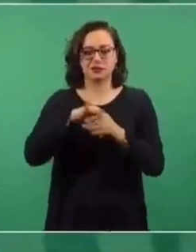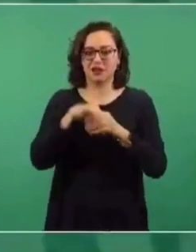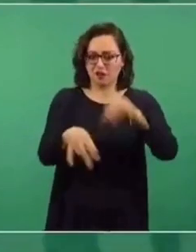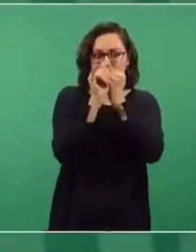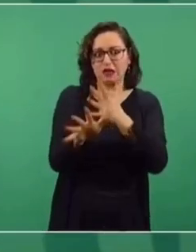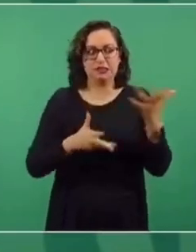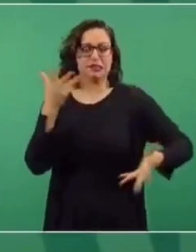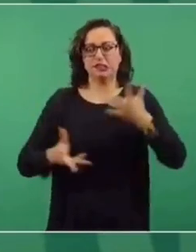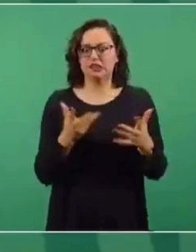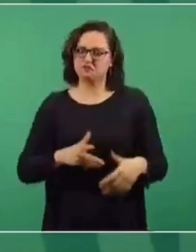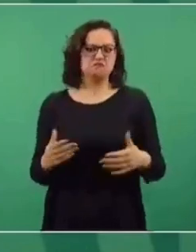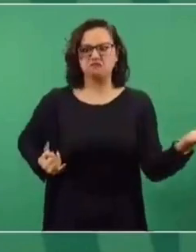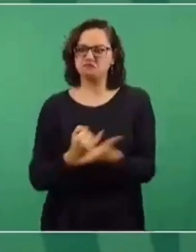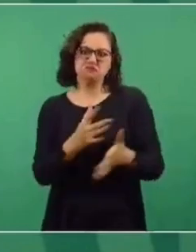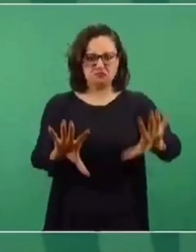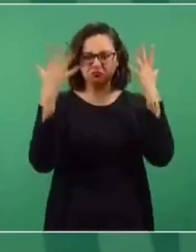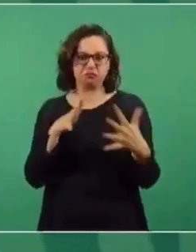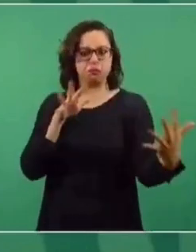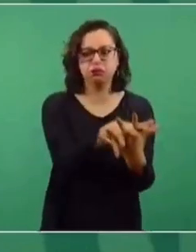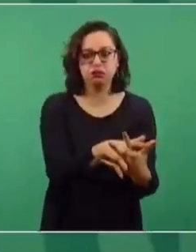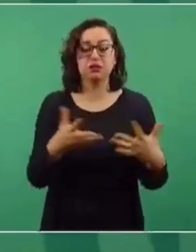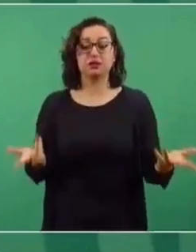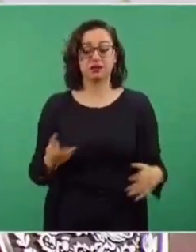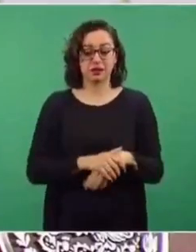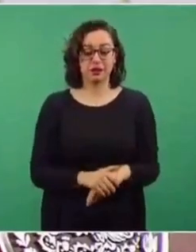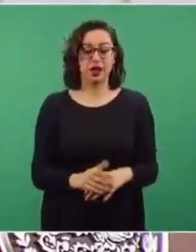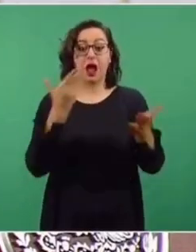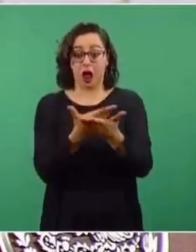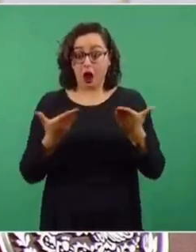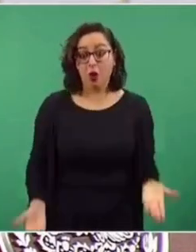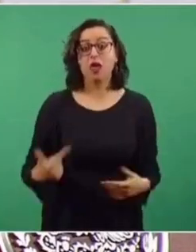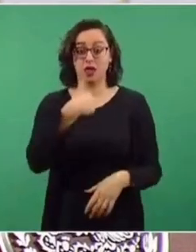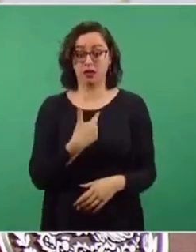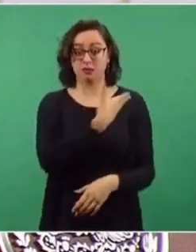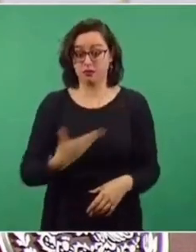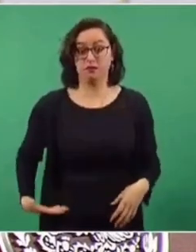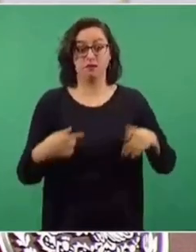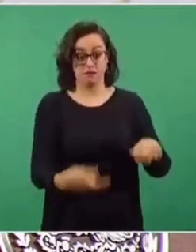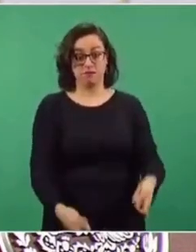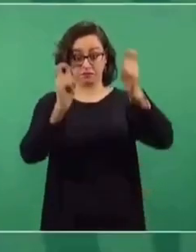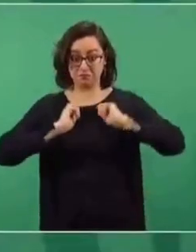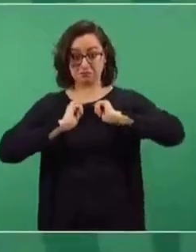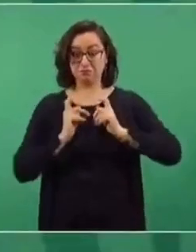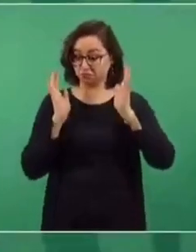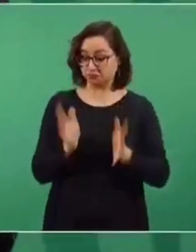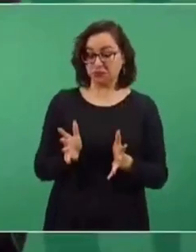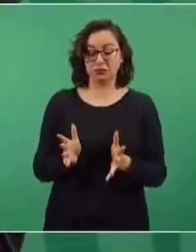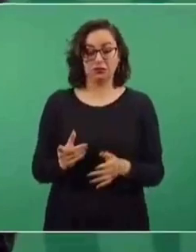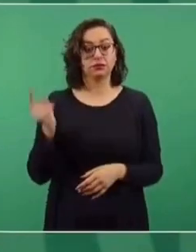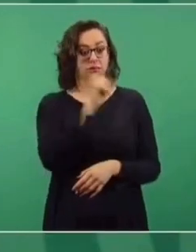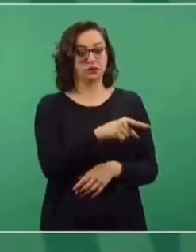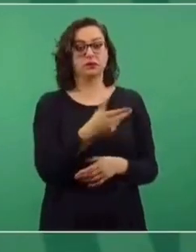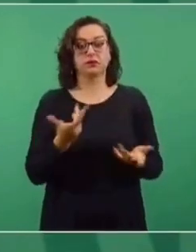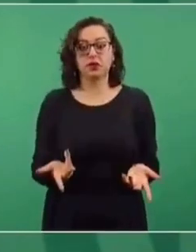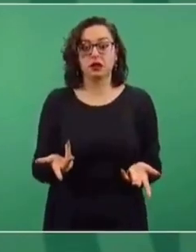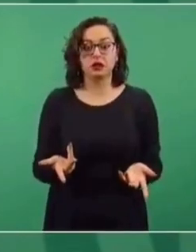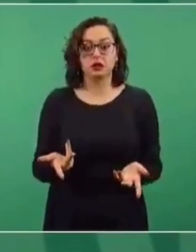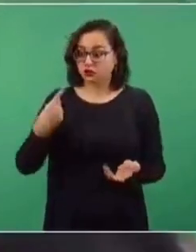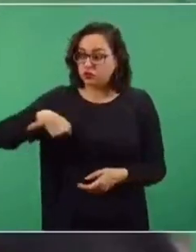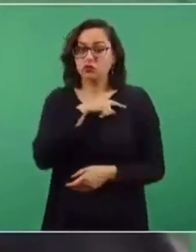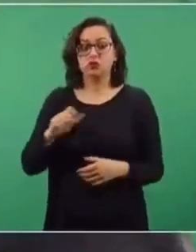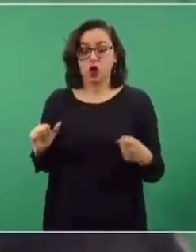También es así que estoy en la presidencia y no utilizamos